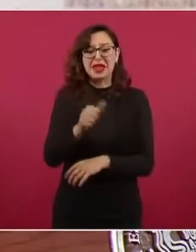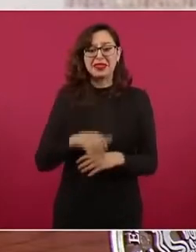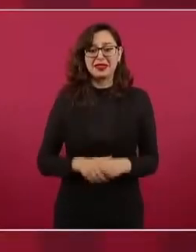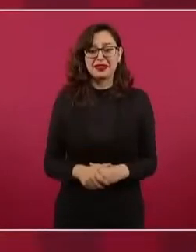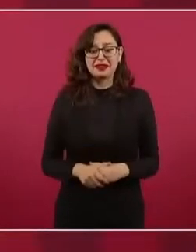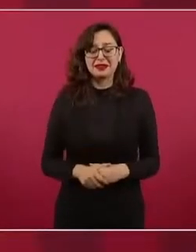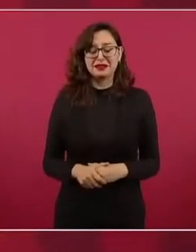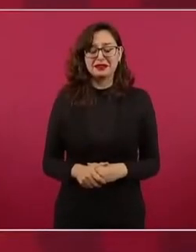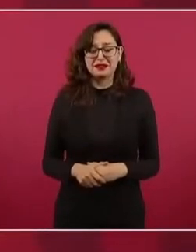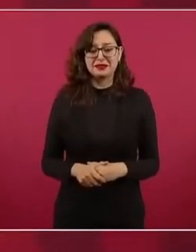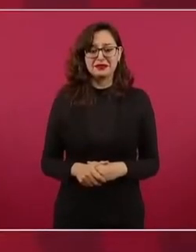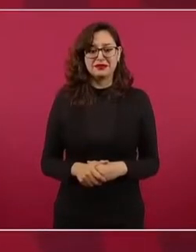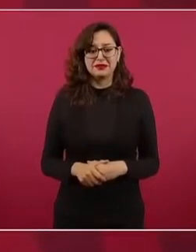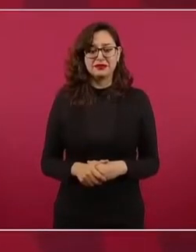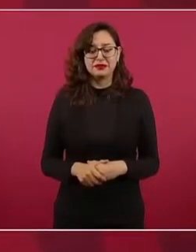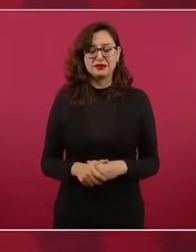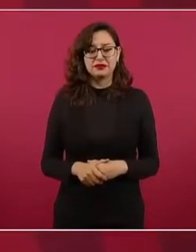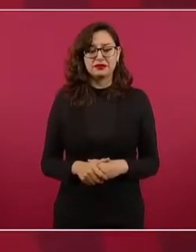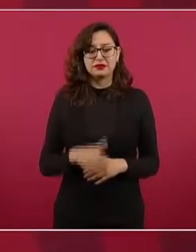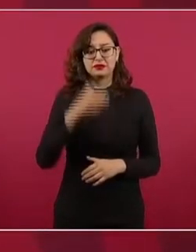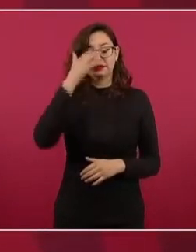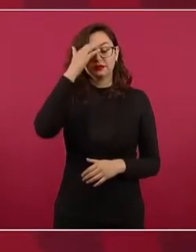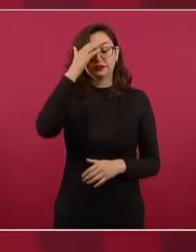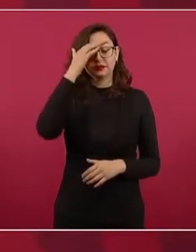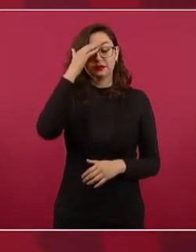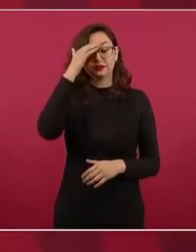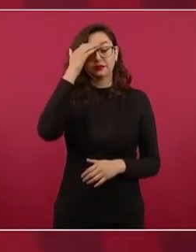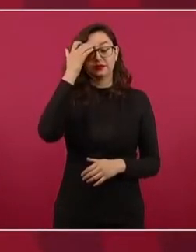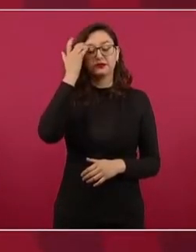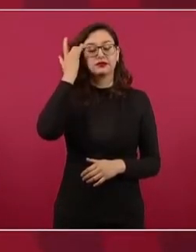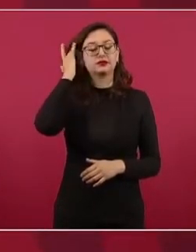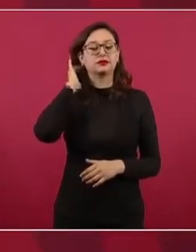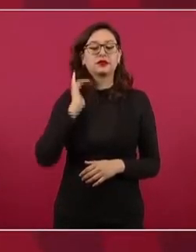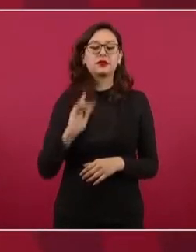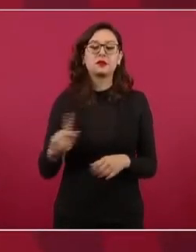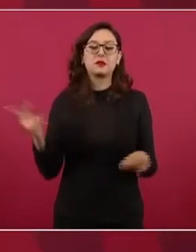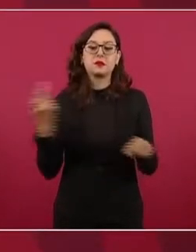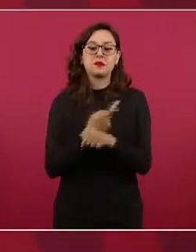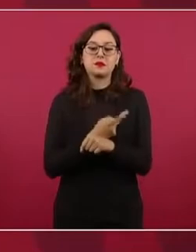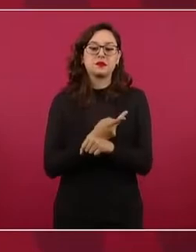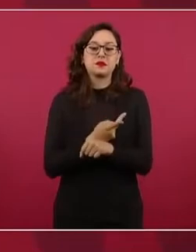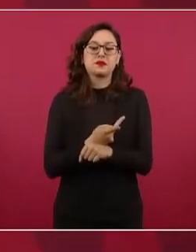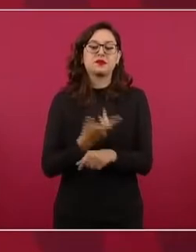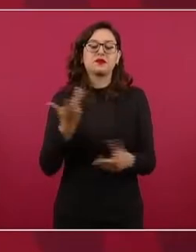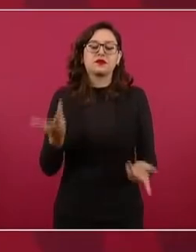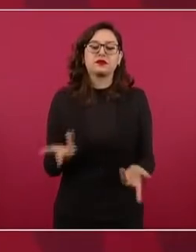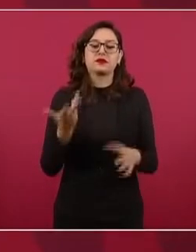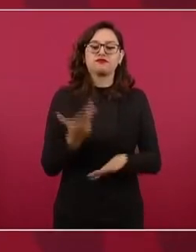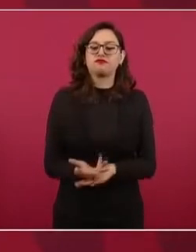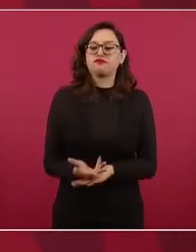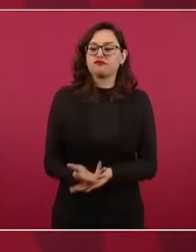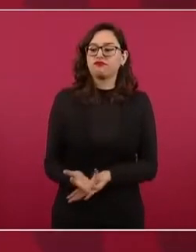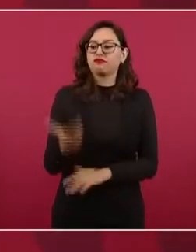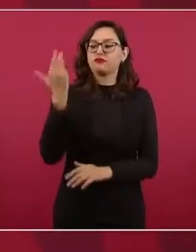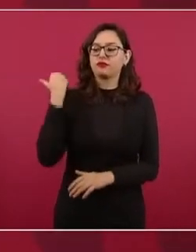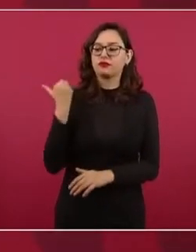servían a los poderosos, engañaban al pueblo